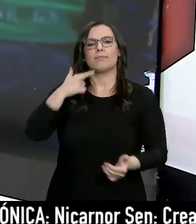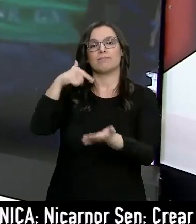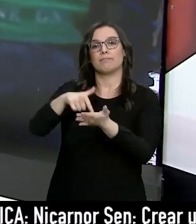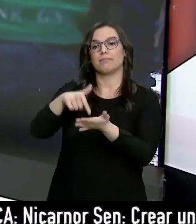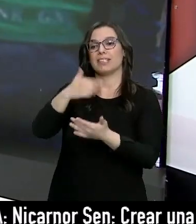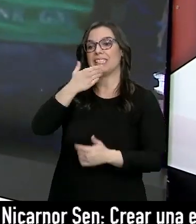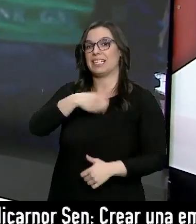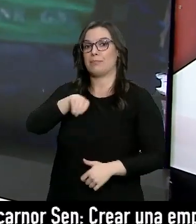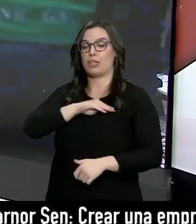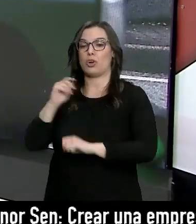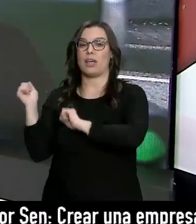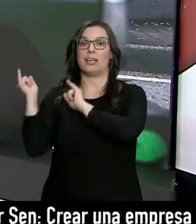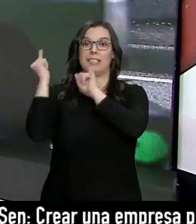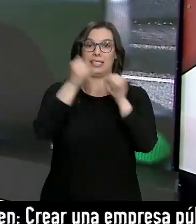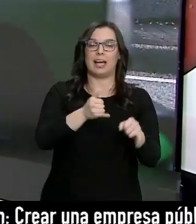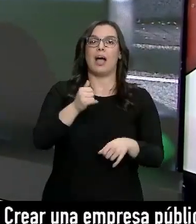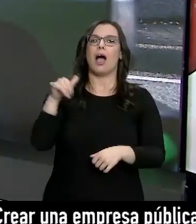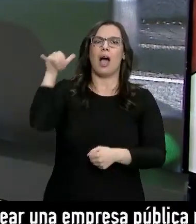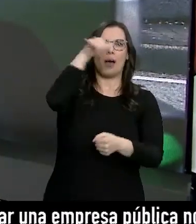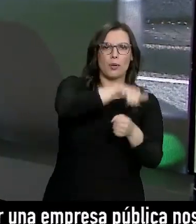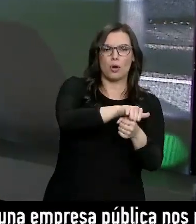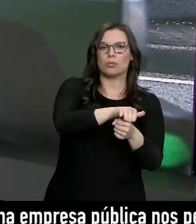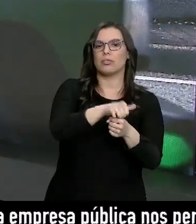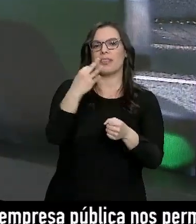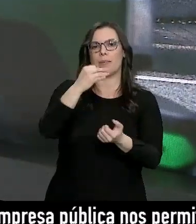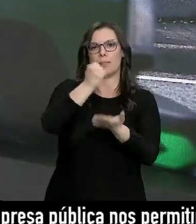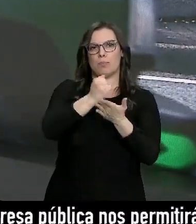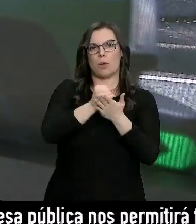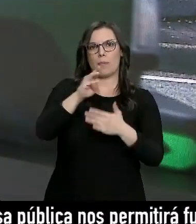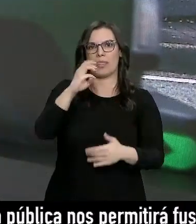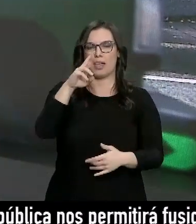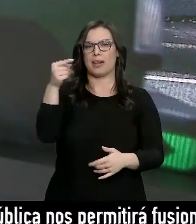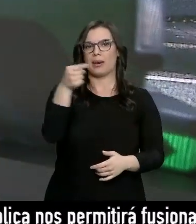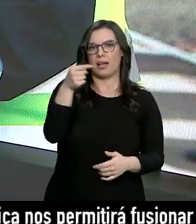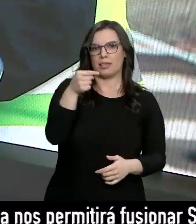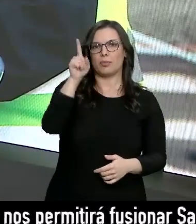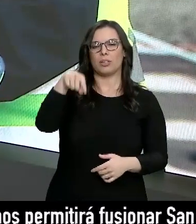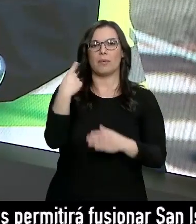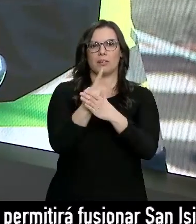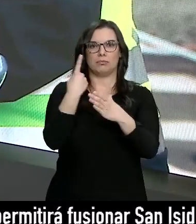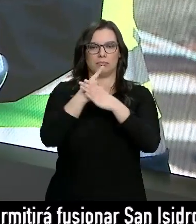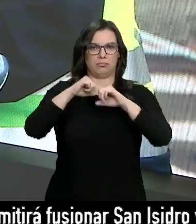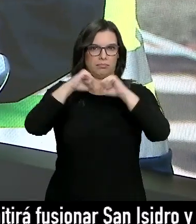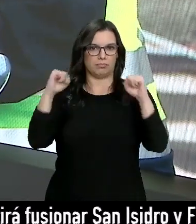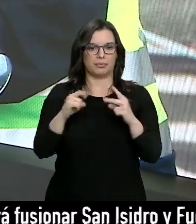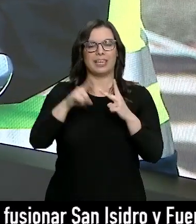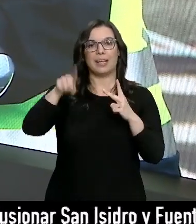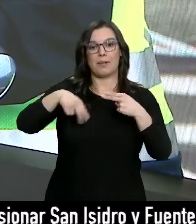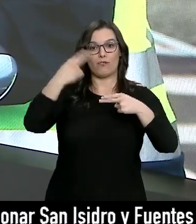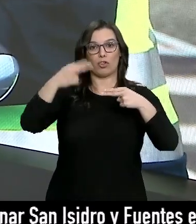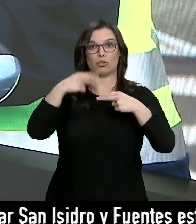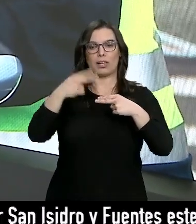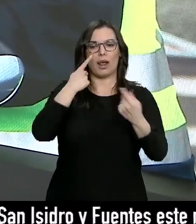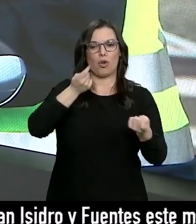españoles que lleguen en avión y también guardar cuarentena. Además, hay controles por carretera en los puestos fronterizos. Solo van a estar